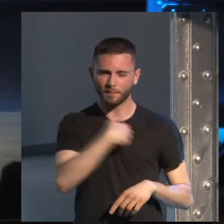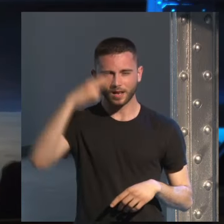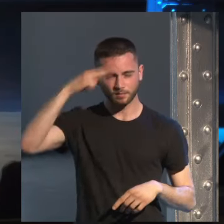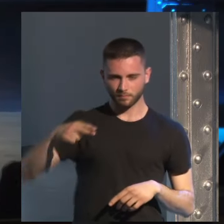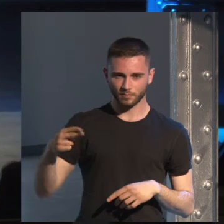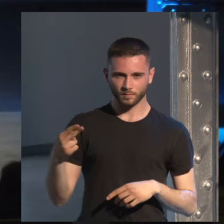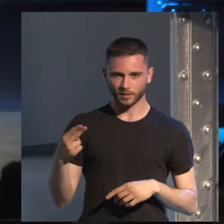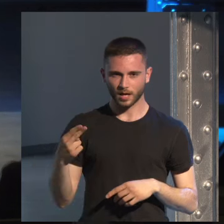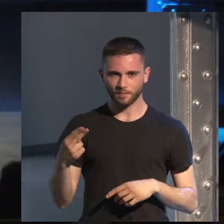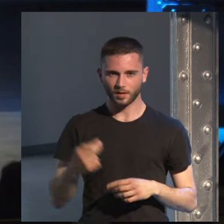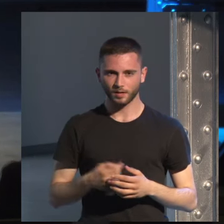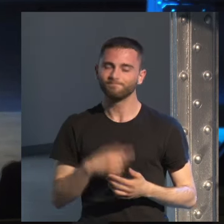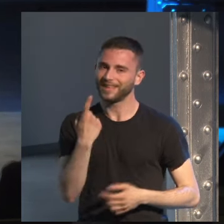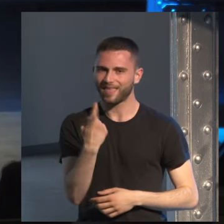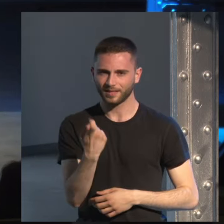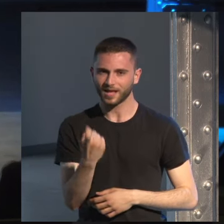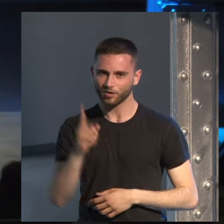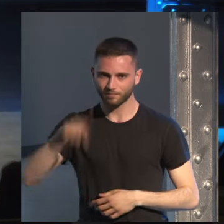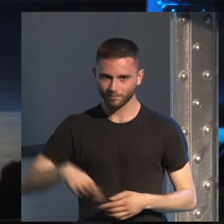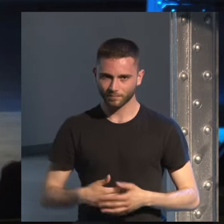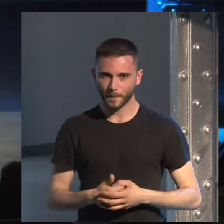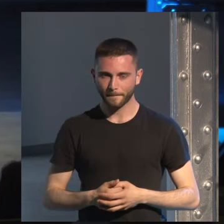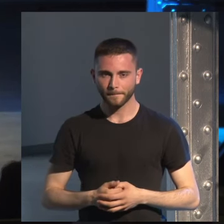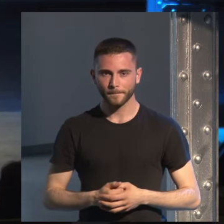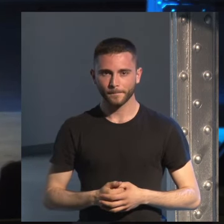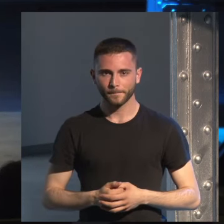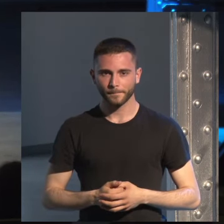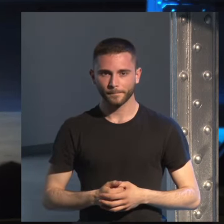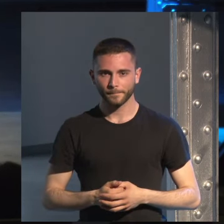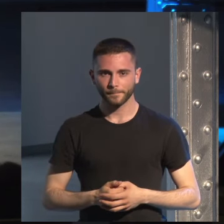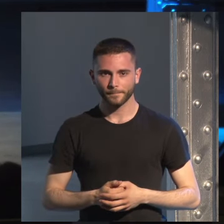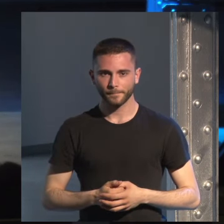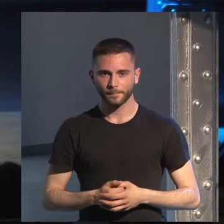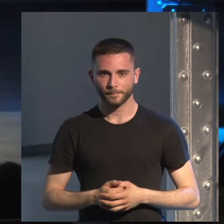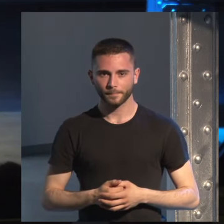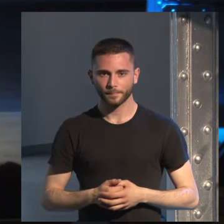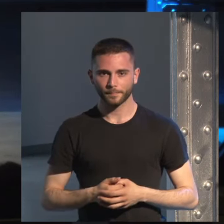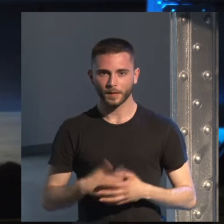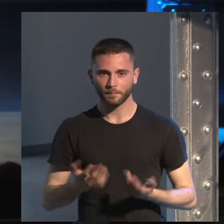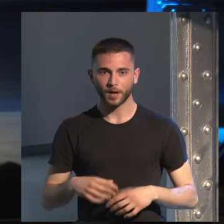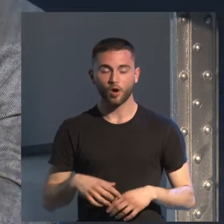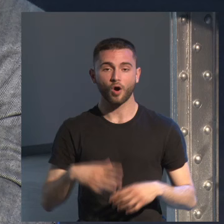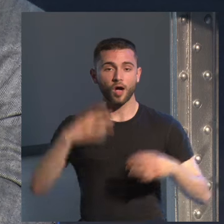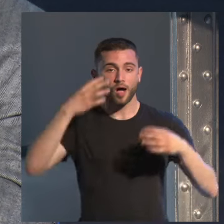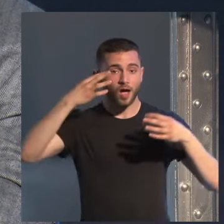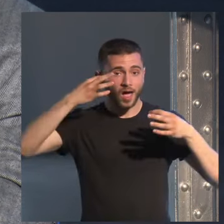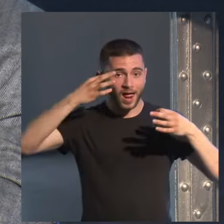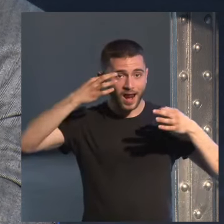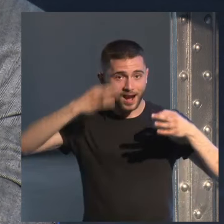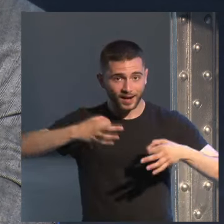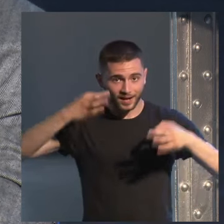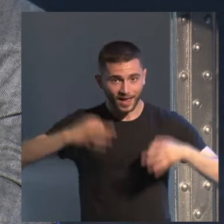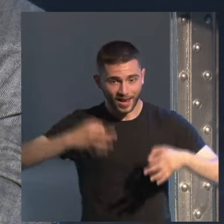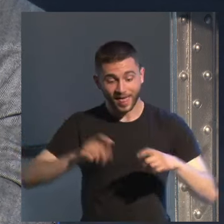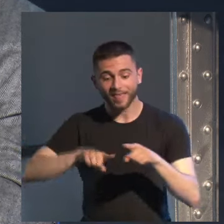y muy necesario, pero siempre va detrás de la realidad. Va detrás de la